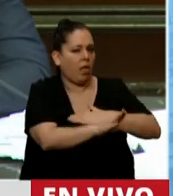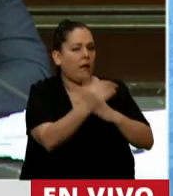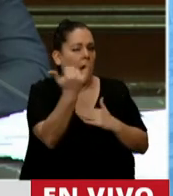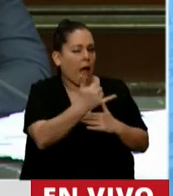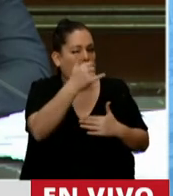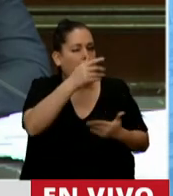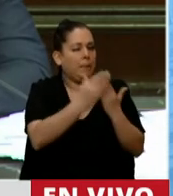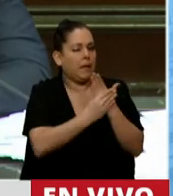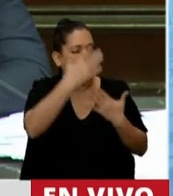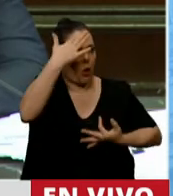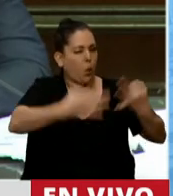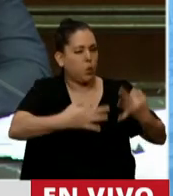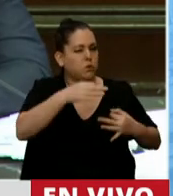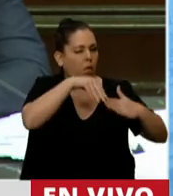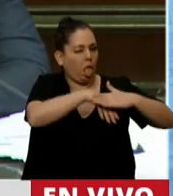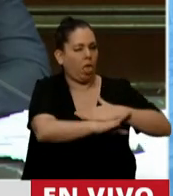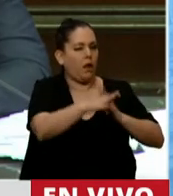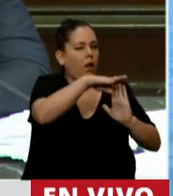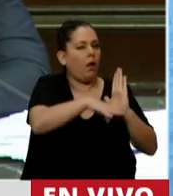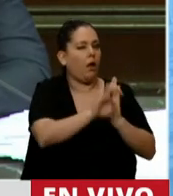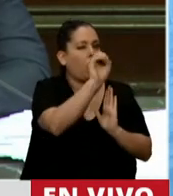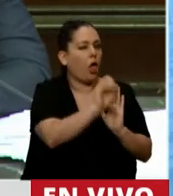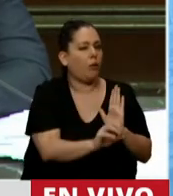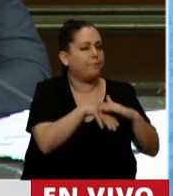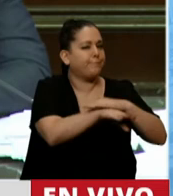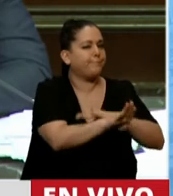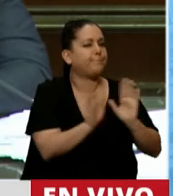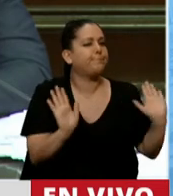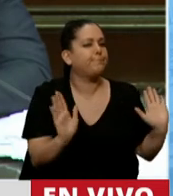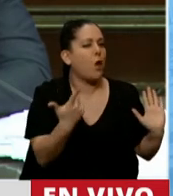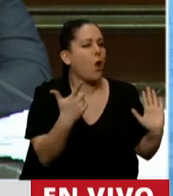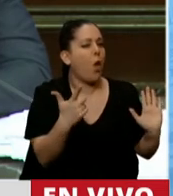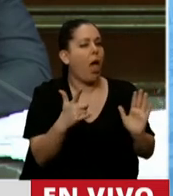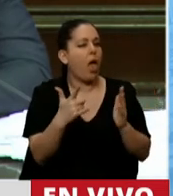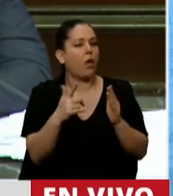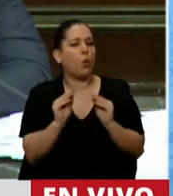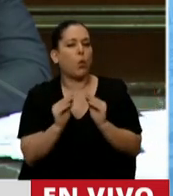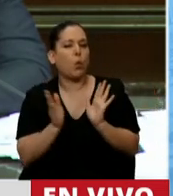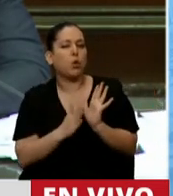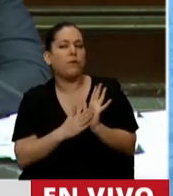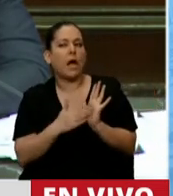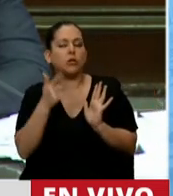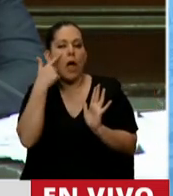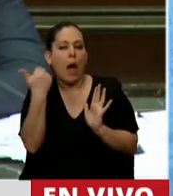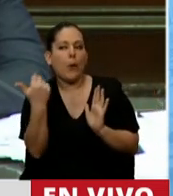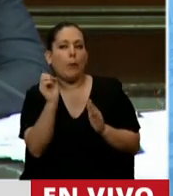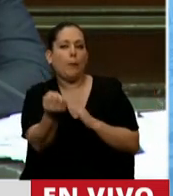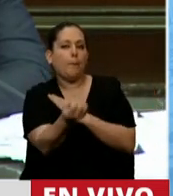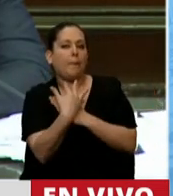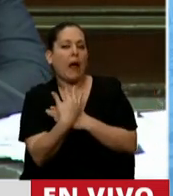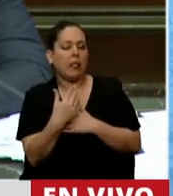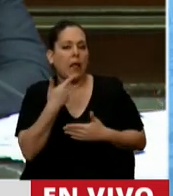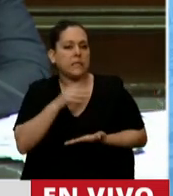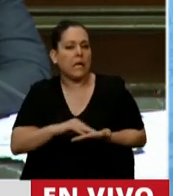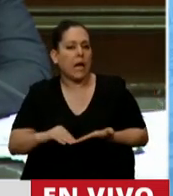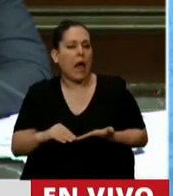Ministerio de Justicia. No hay explicación alguna que justifique que el Gobierno no envíe esos pliegos al